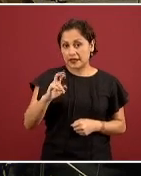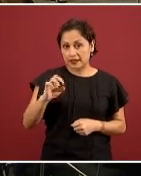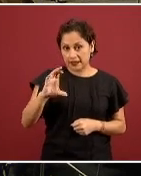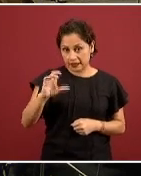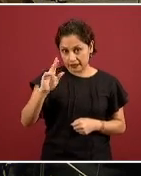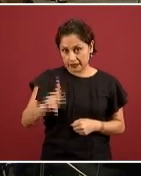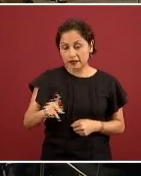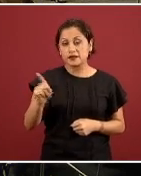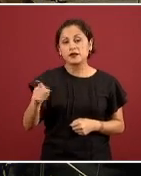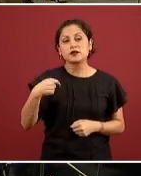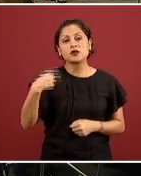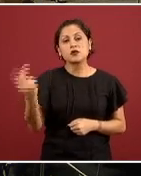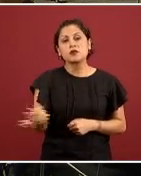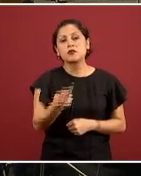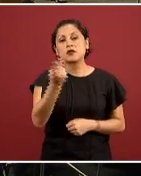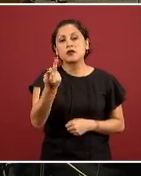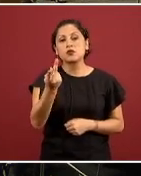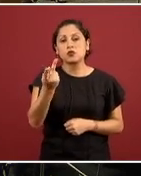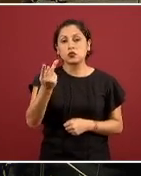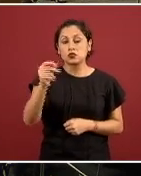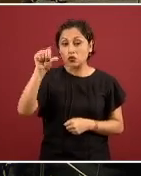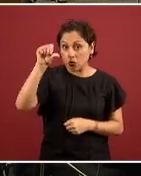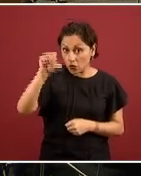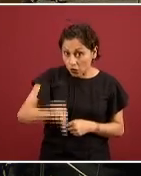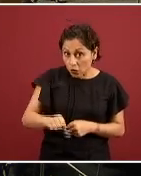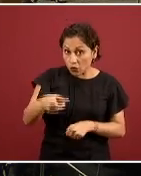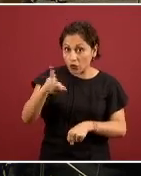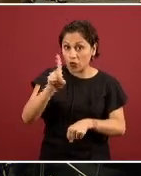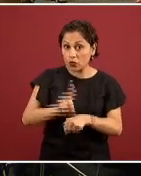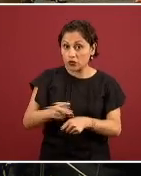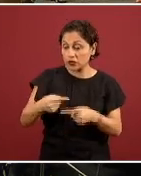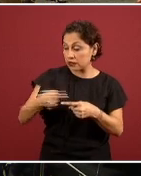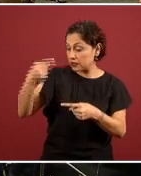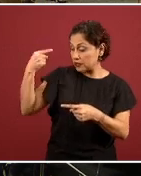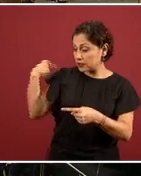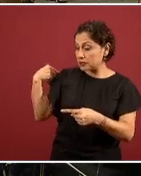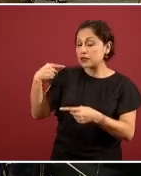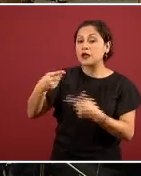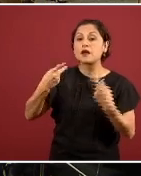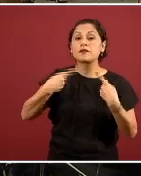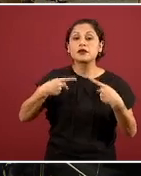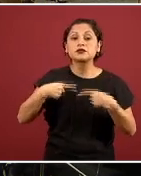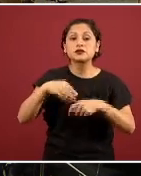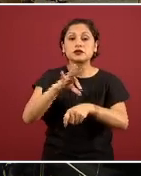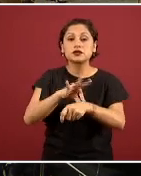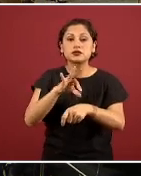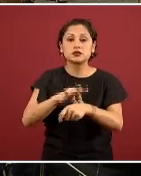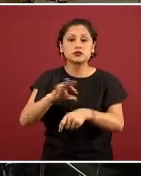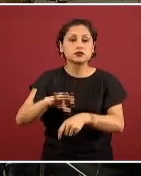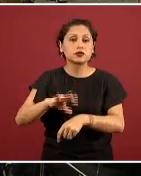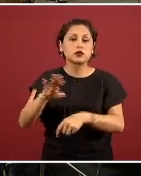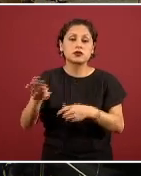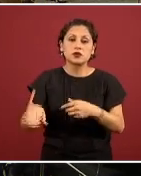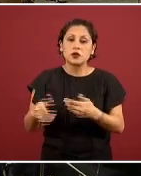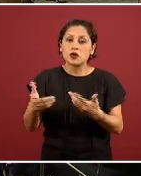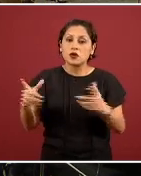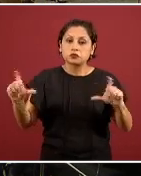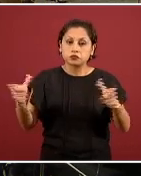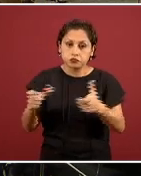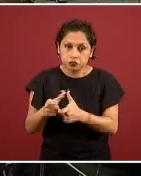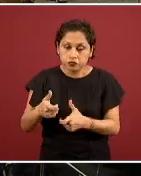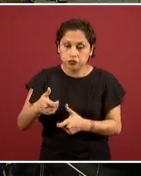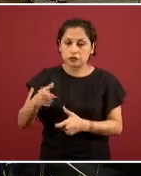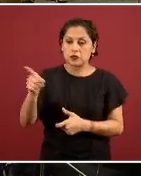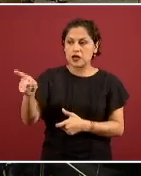la pregunta sería al día de hoy ¿cuál es el déficit de médicos si en octubre de 2019 Zoe Robledo el titular del IMSS